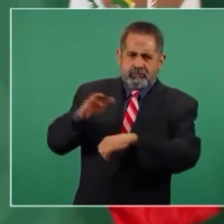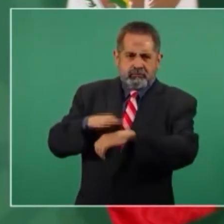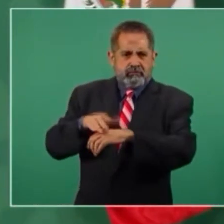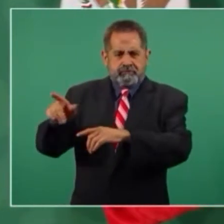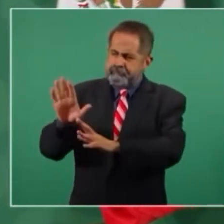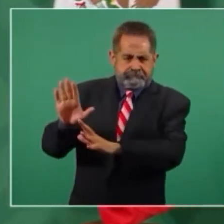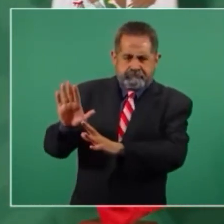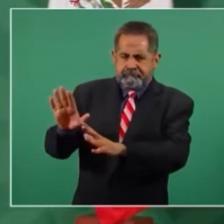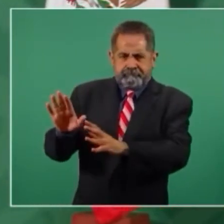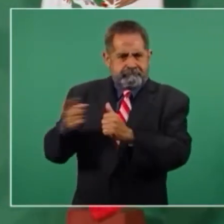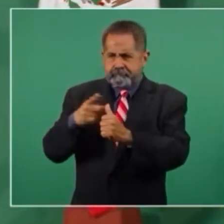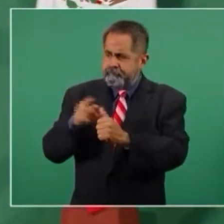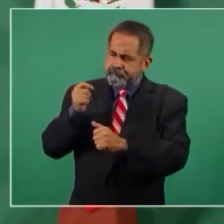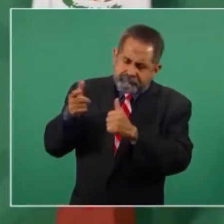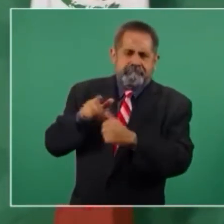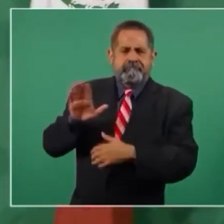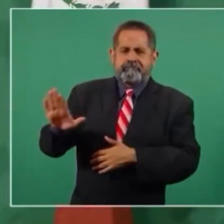que no,